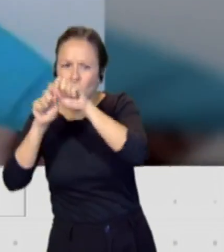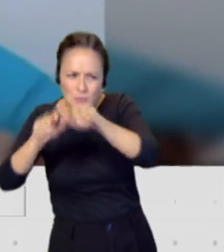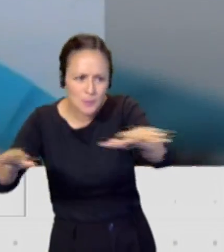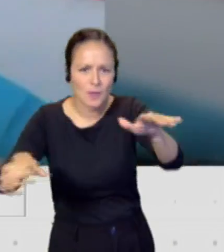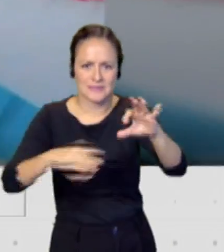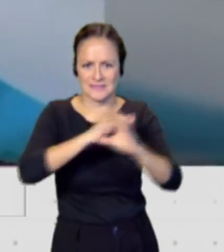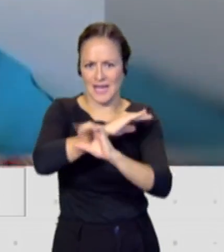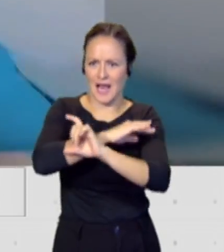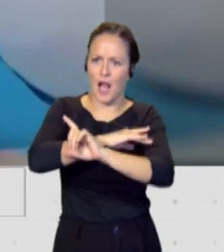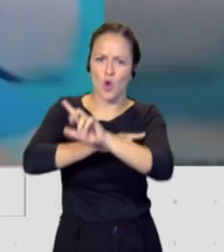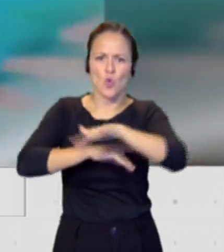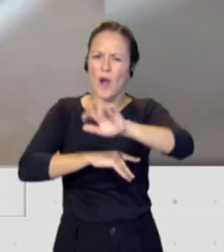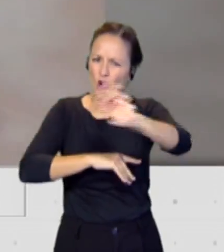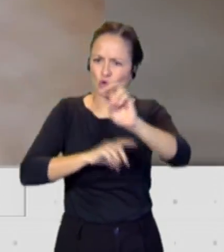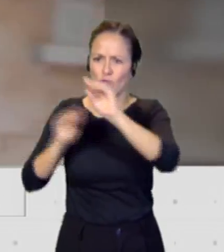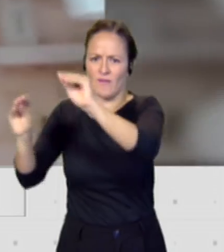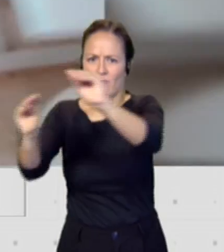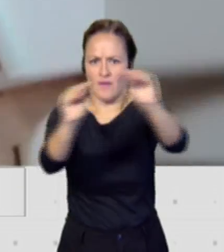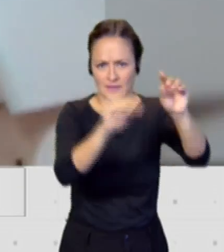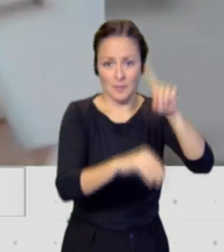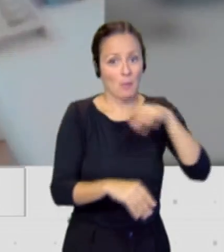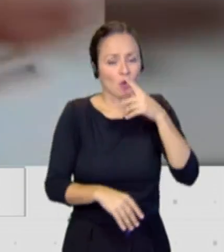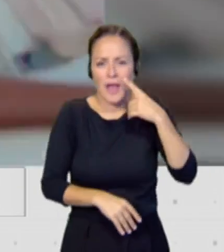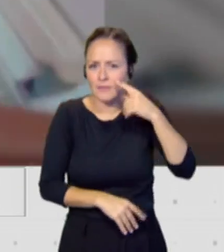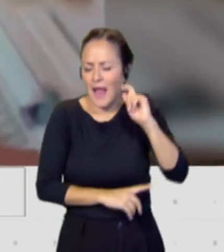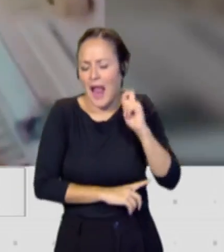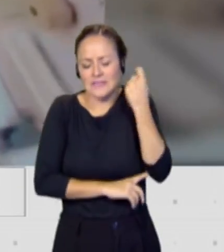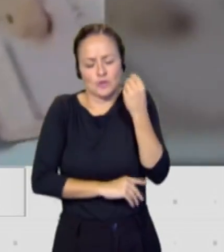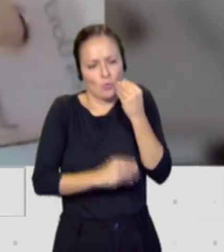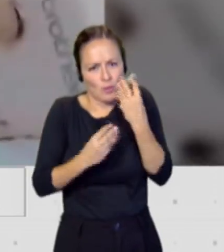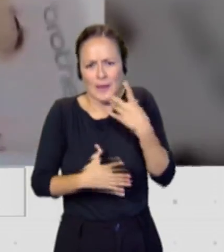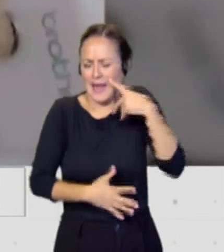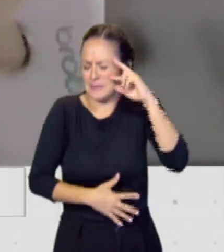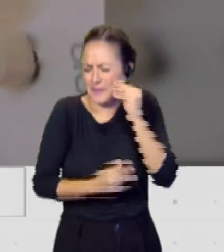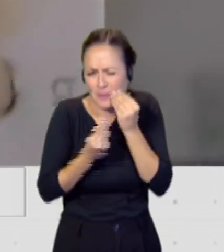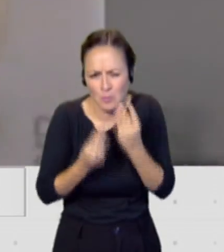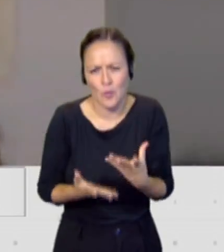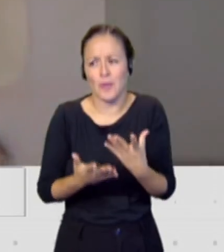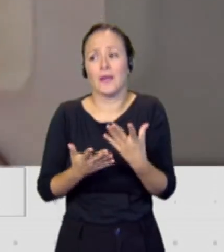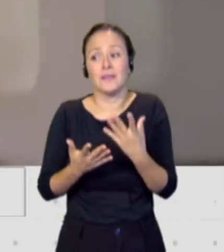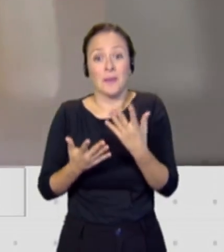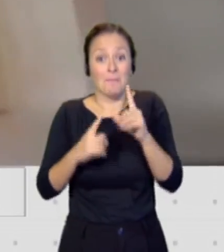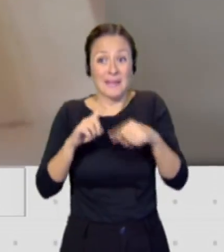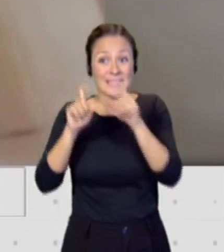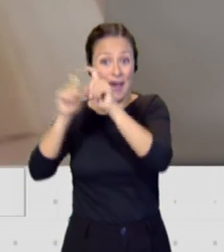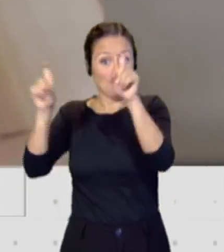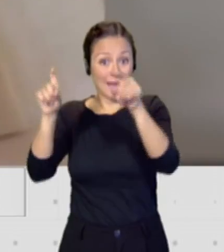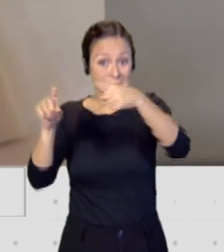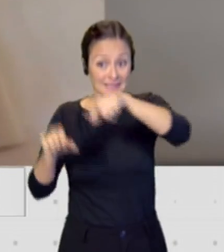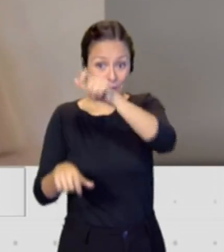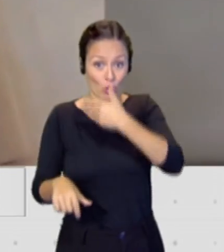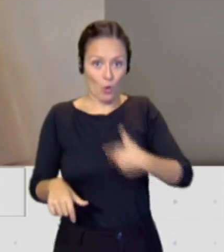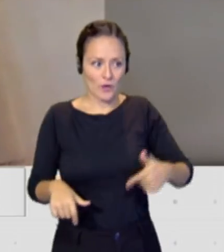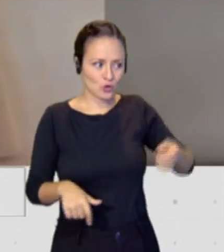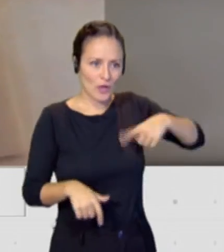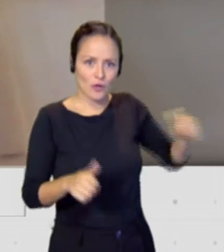sido tremenda, el éxito ha sido brutal, las empresas en las que estas personas están desarrollando sus prácticas de empresa están contentísimas